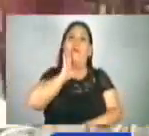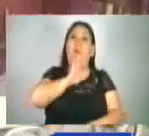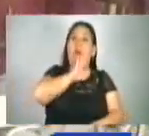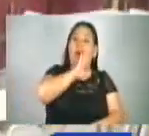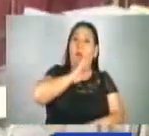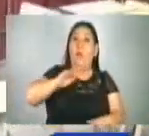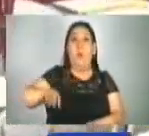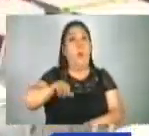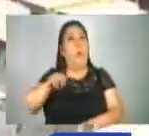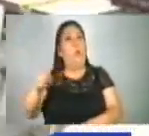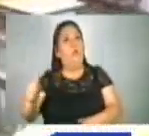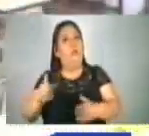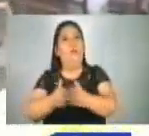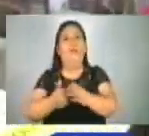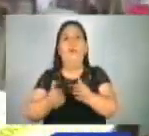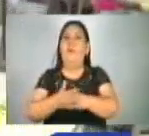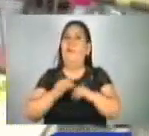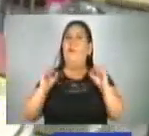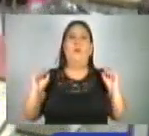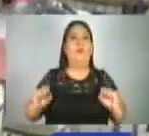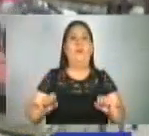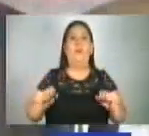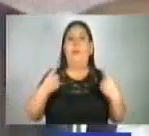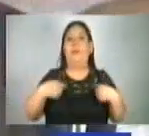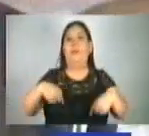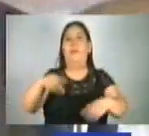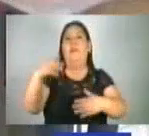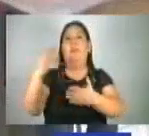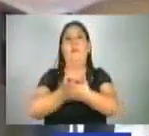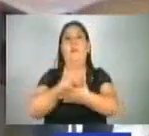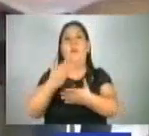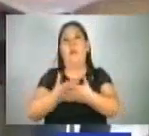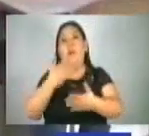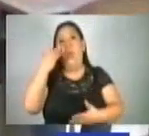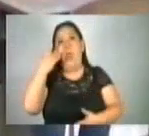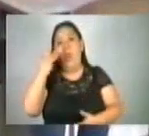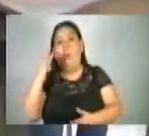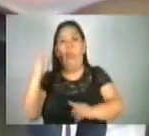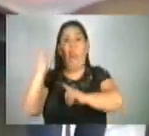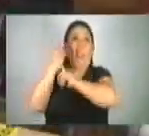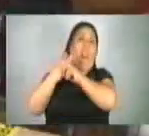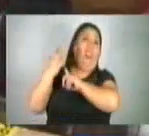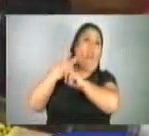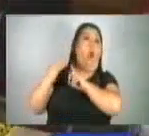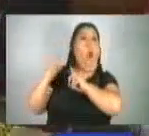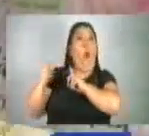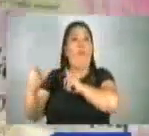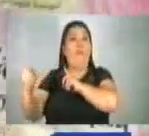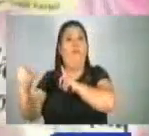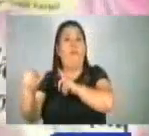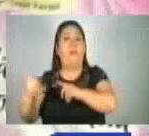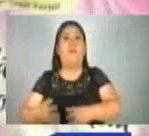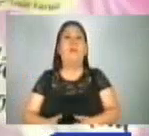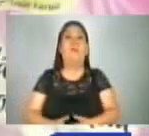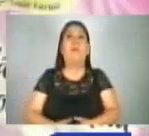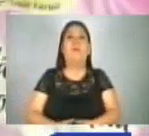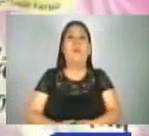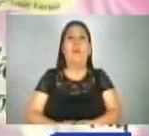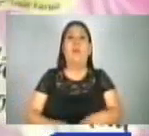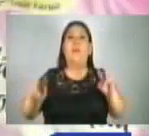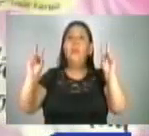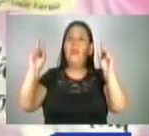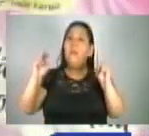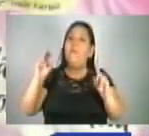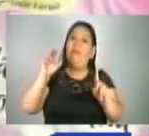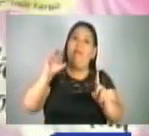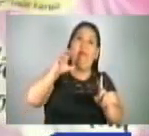muchos casos hay factores que les impiden terminar con su preparación, como el acoso o agresiones sexuales. La violencia